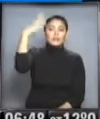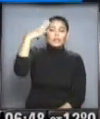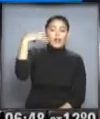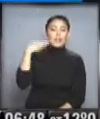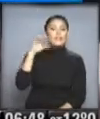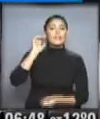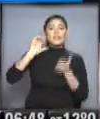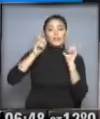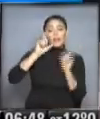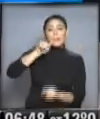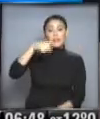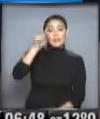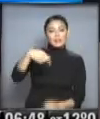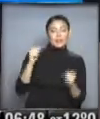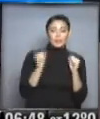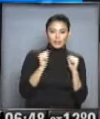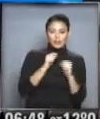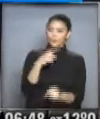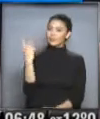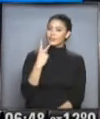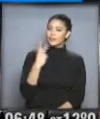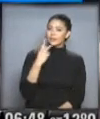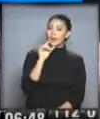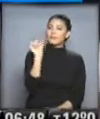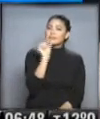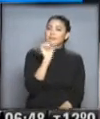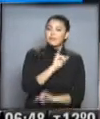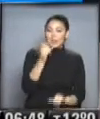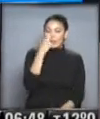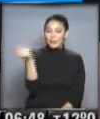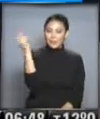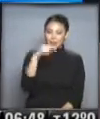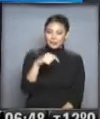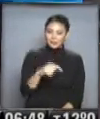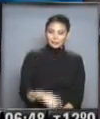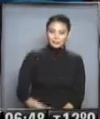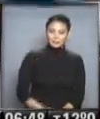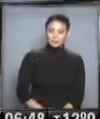disfrutar porque mañana se viene el frío. Nosotros, Maggie, hacemos una pequeña pausita y enseguida revisamos.